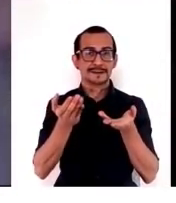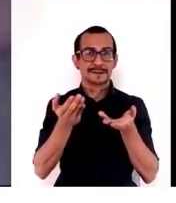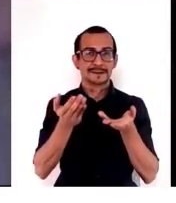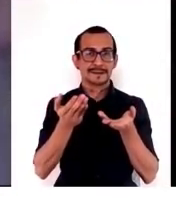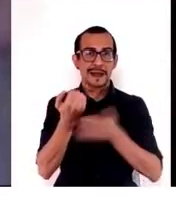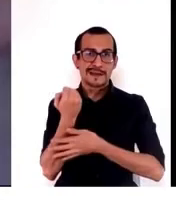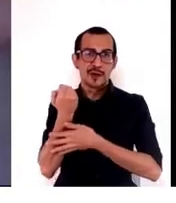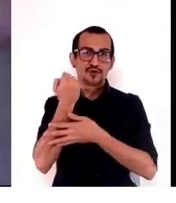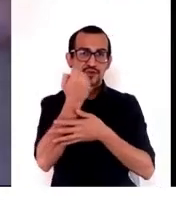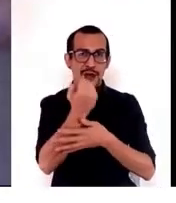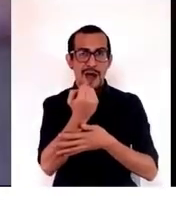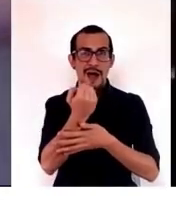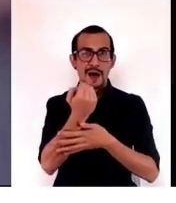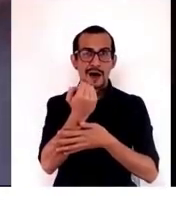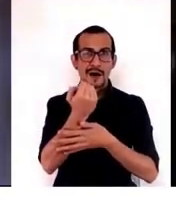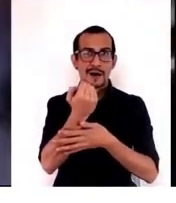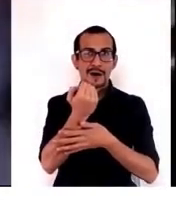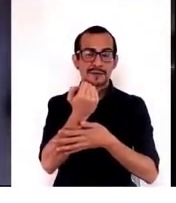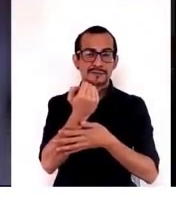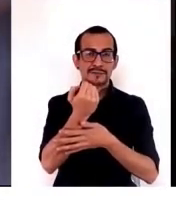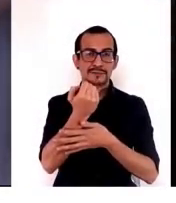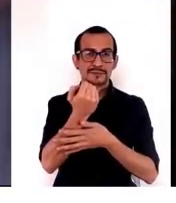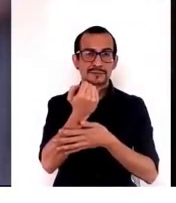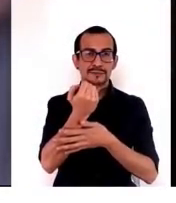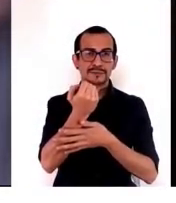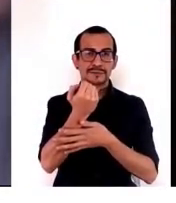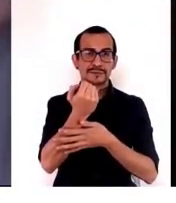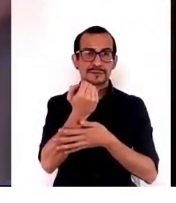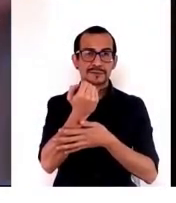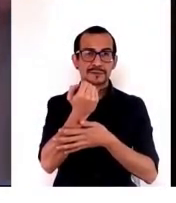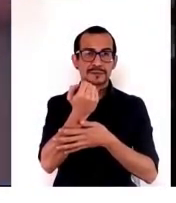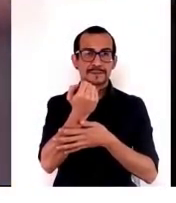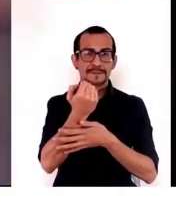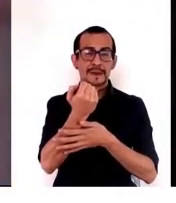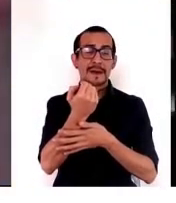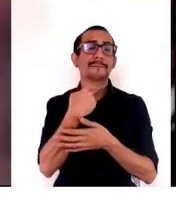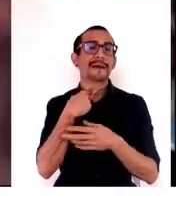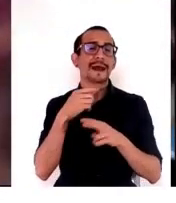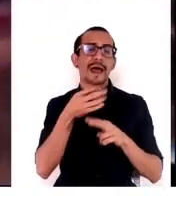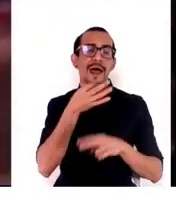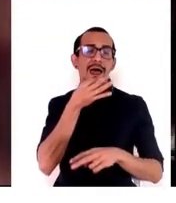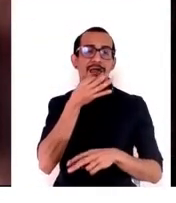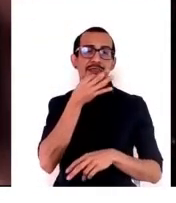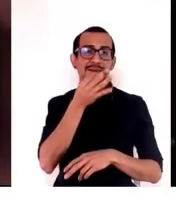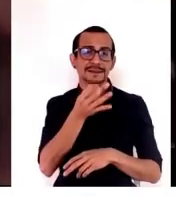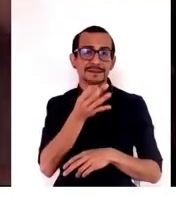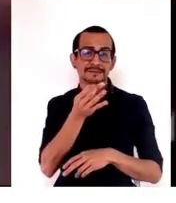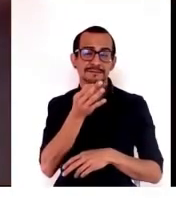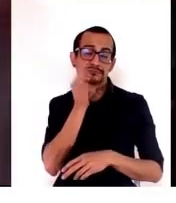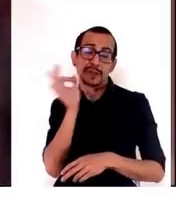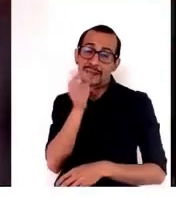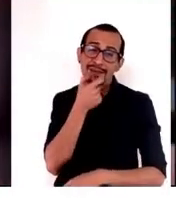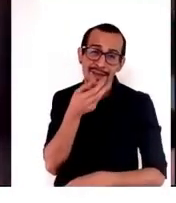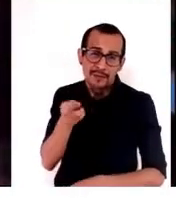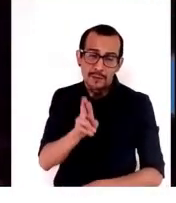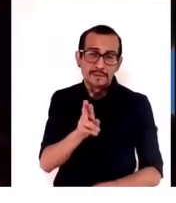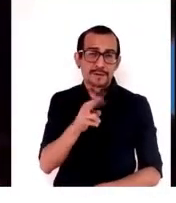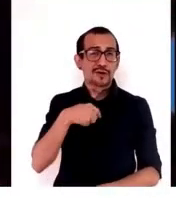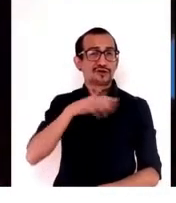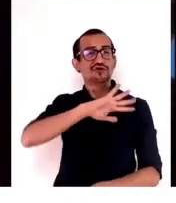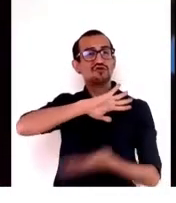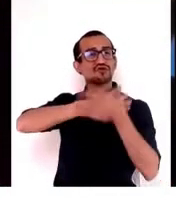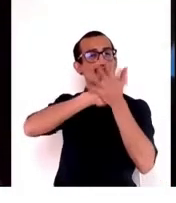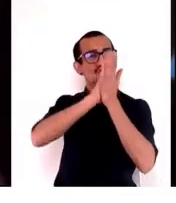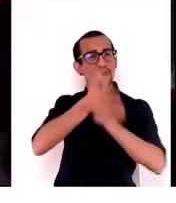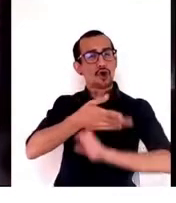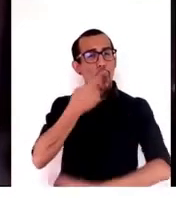ayudarle a to get out of poverty, para que para. Pues todos conocemos